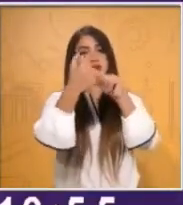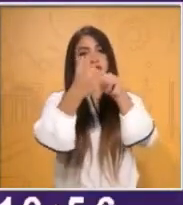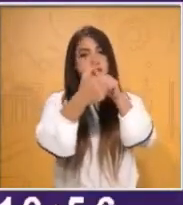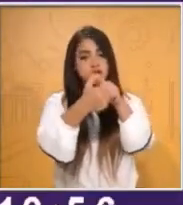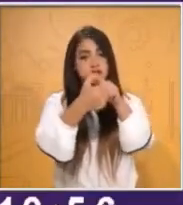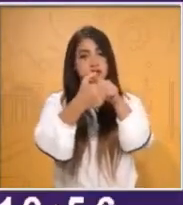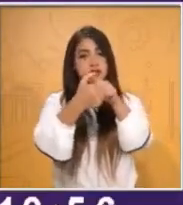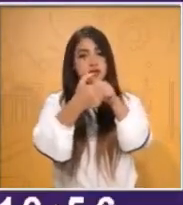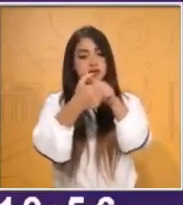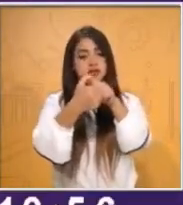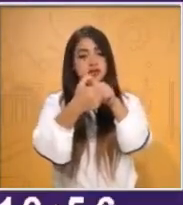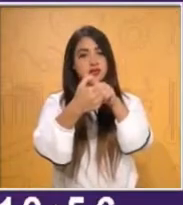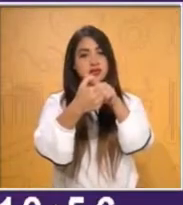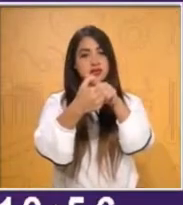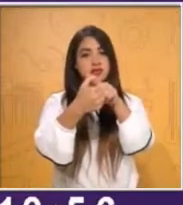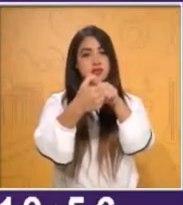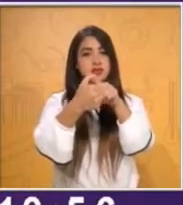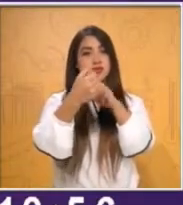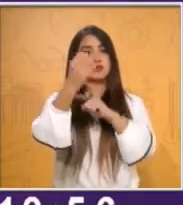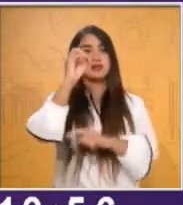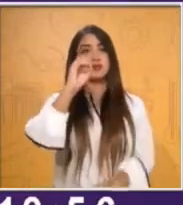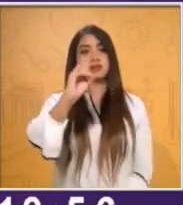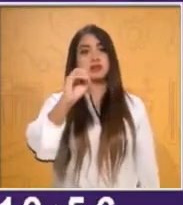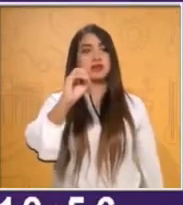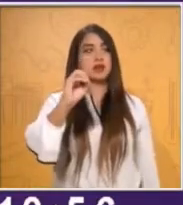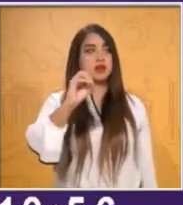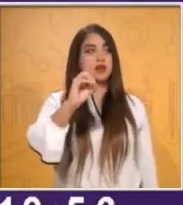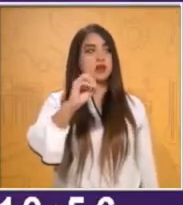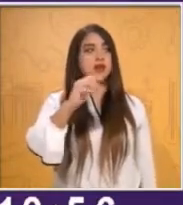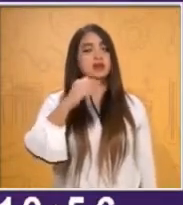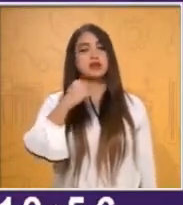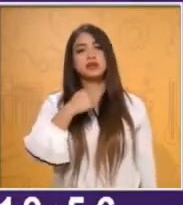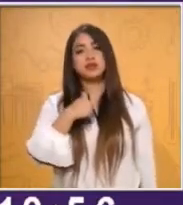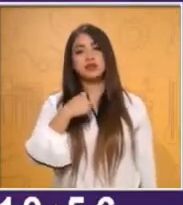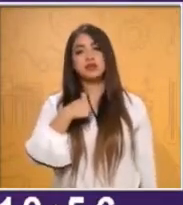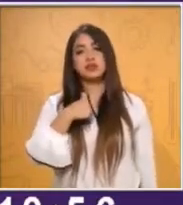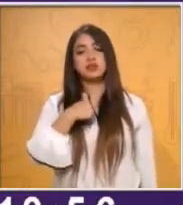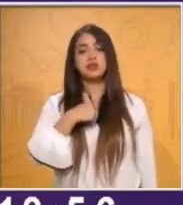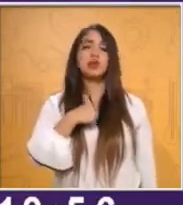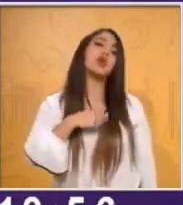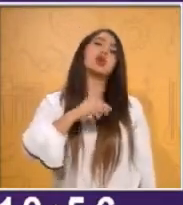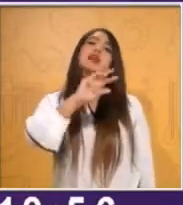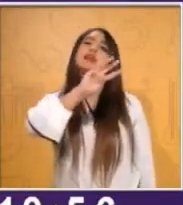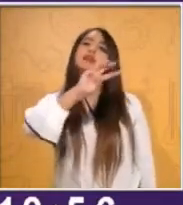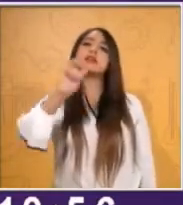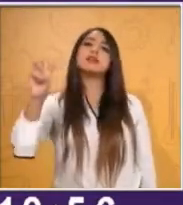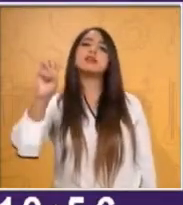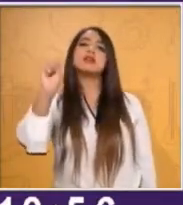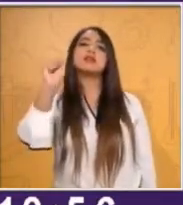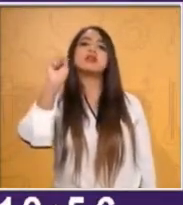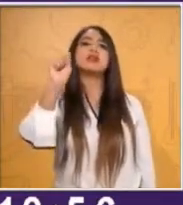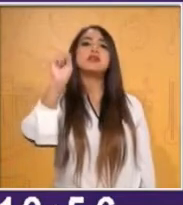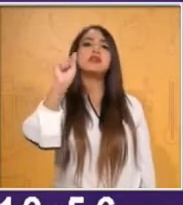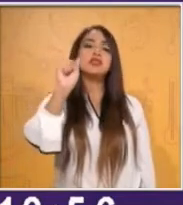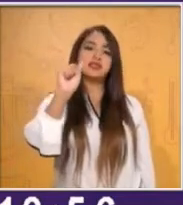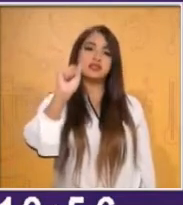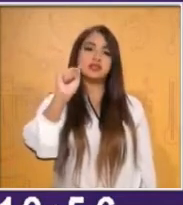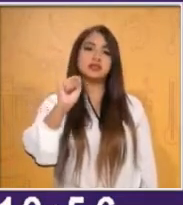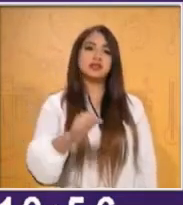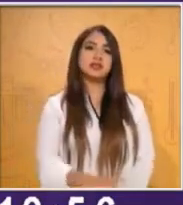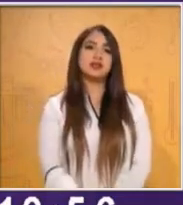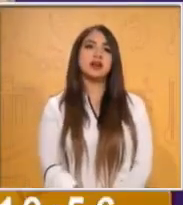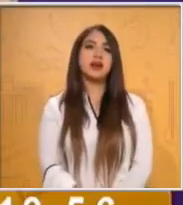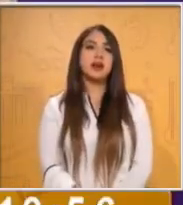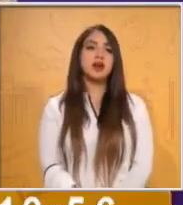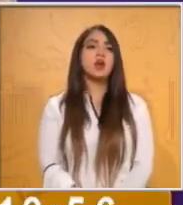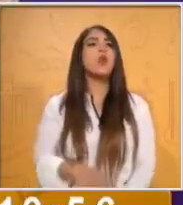y el cero. Y yo acabo de formar el número trescientos sesenta. ¿Qué